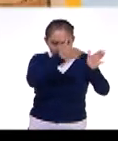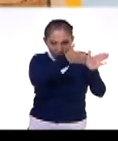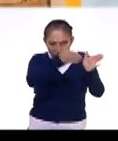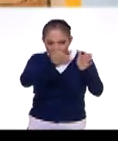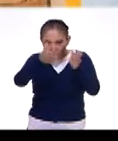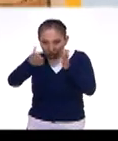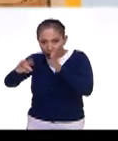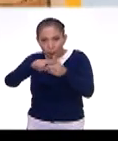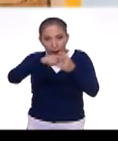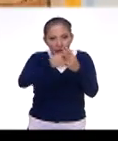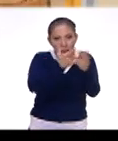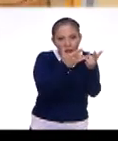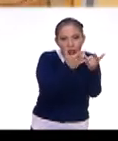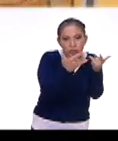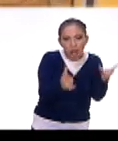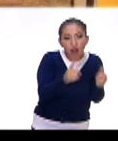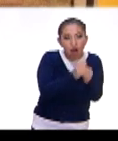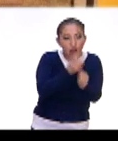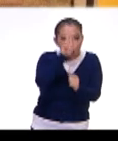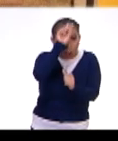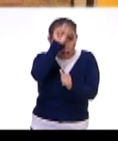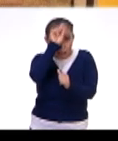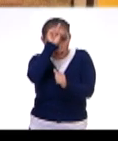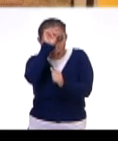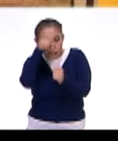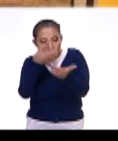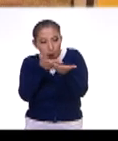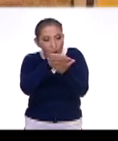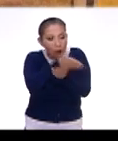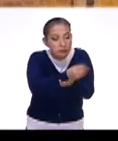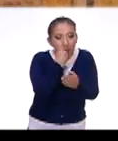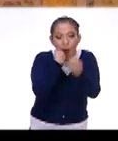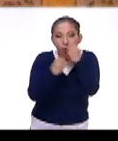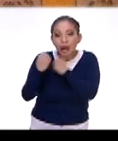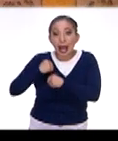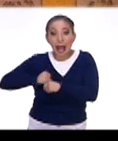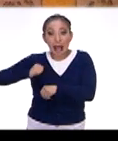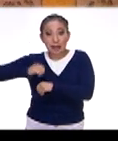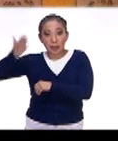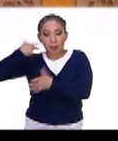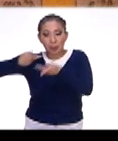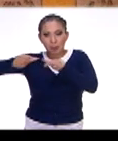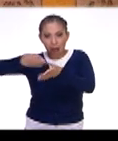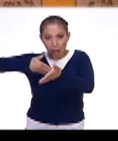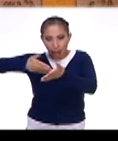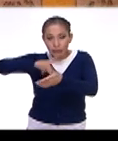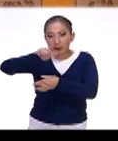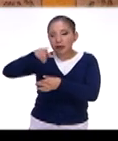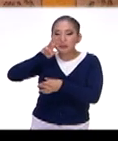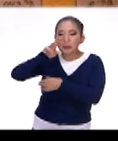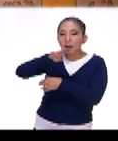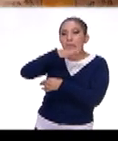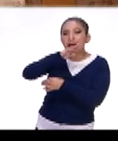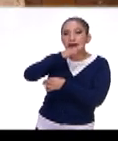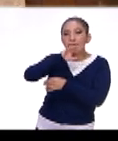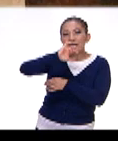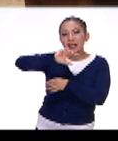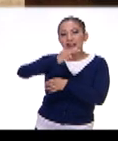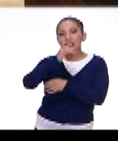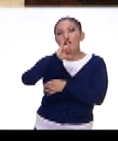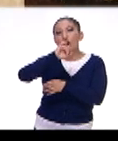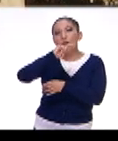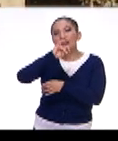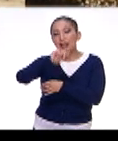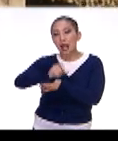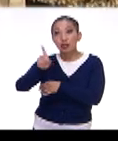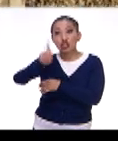empieza la historia con las hormigas y cómo se consumía en el México Antiguo. De ahí vemos el maíz con la chico mecoatl, que